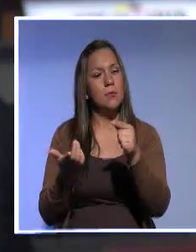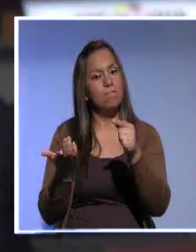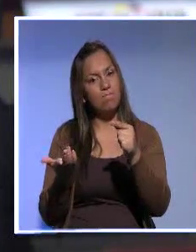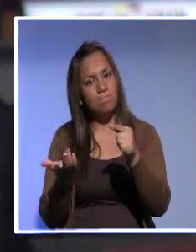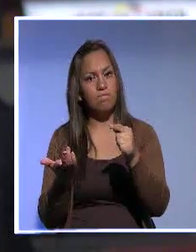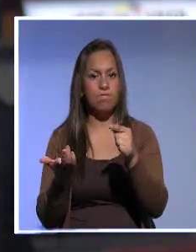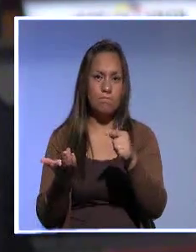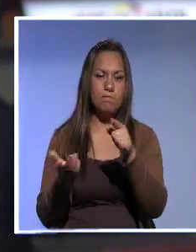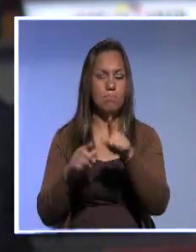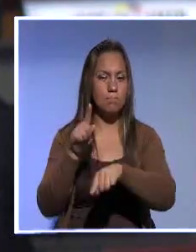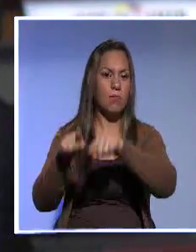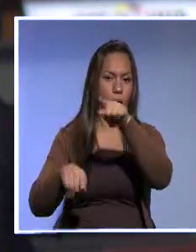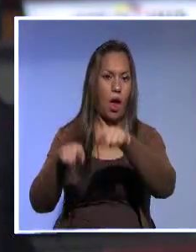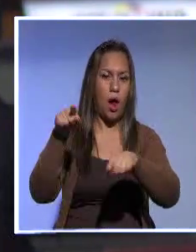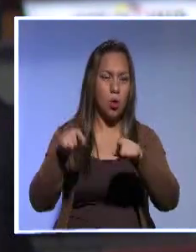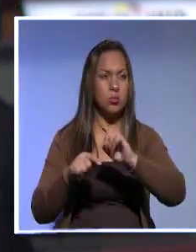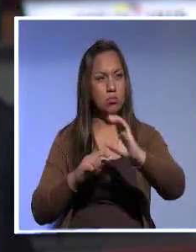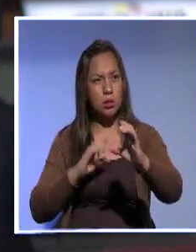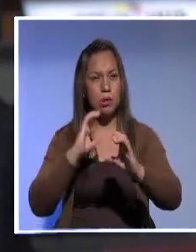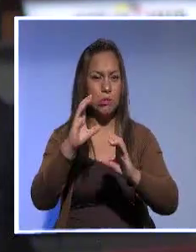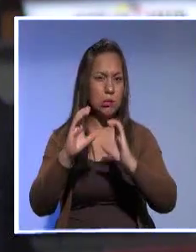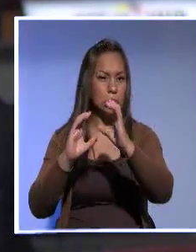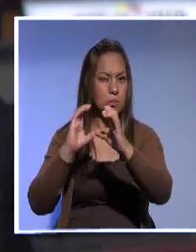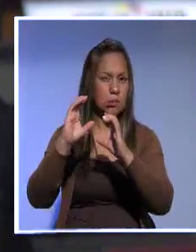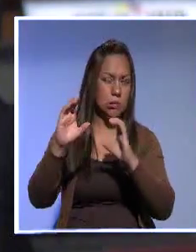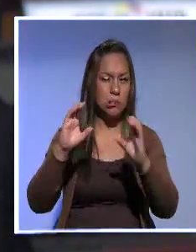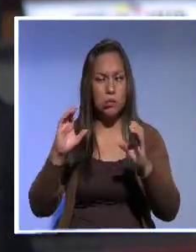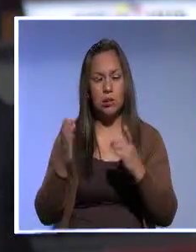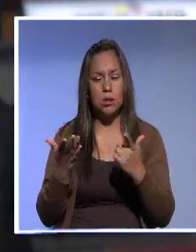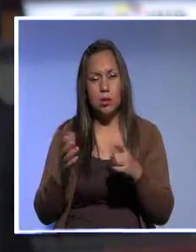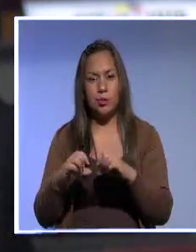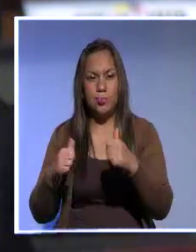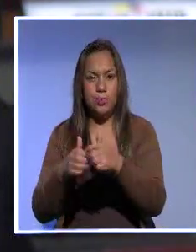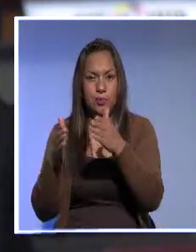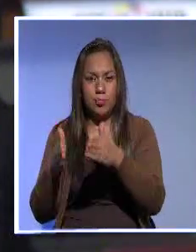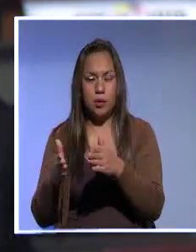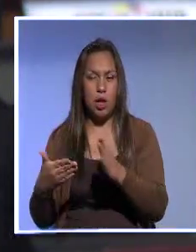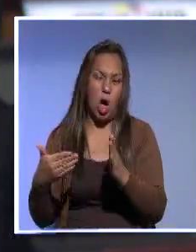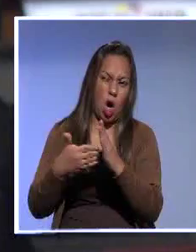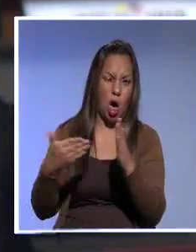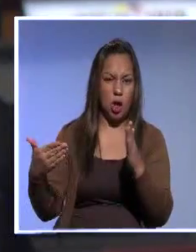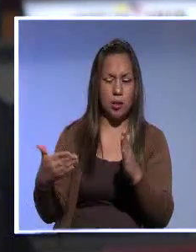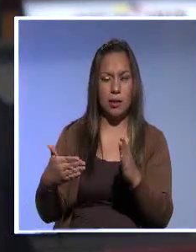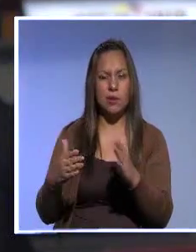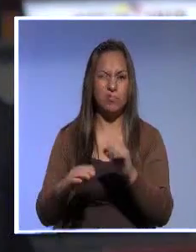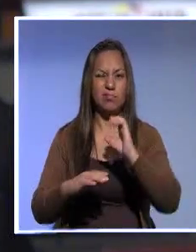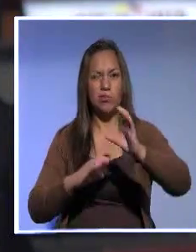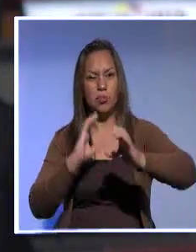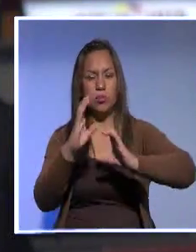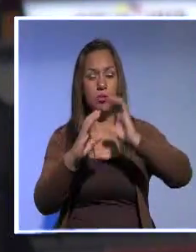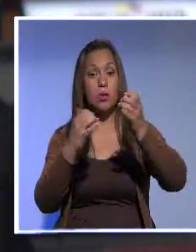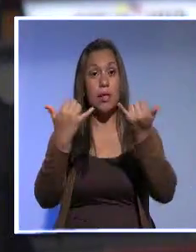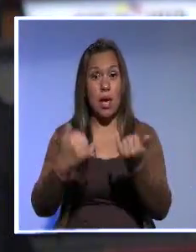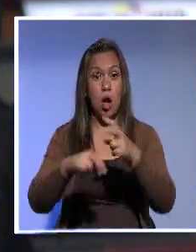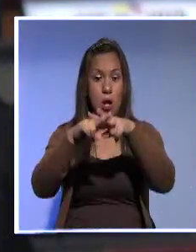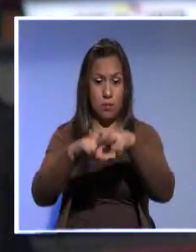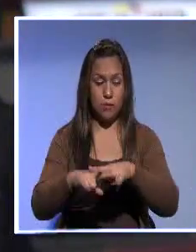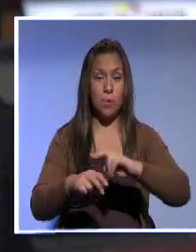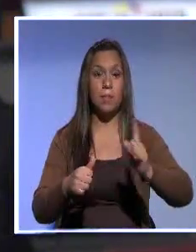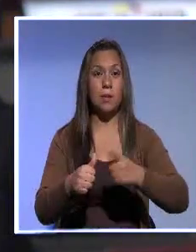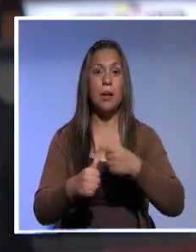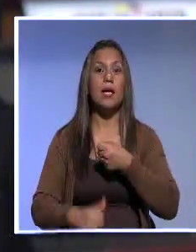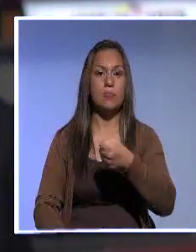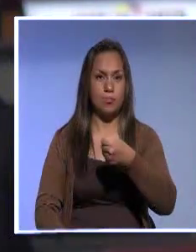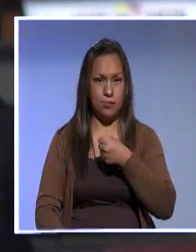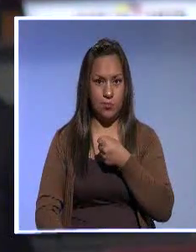las críticas por parte de varios sectores asambleístas de oposición y es precisamente uno de los temas que abordaremos en nuestra